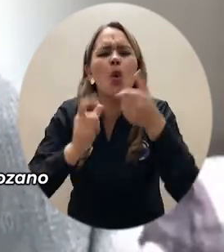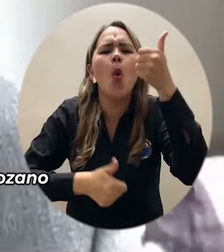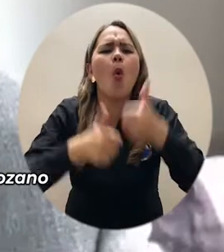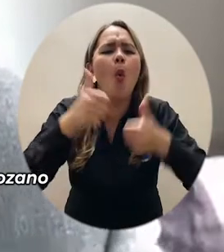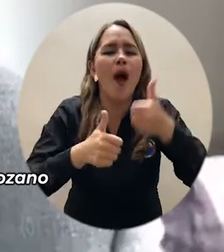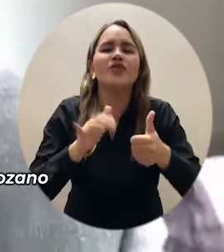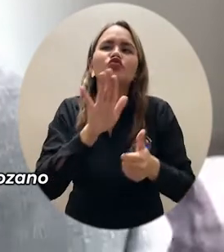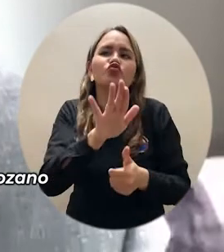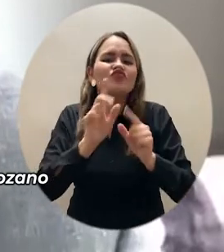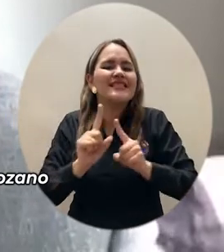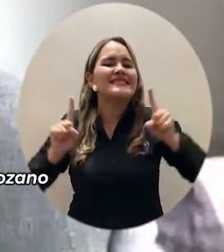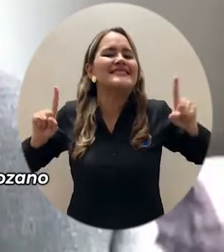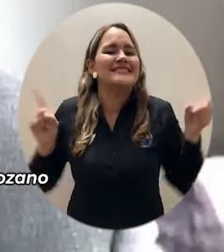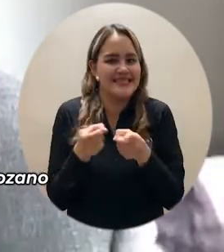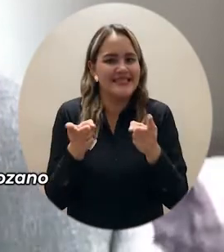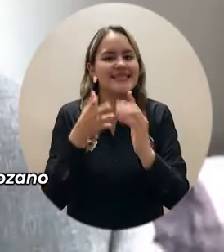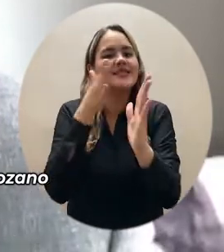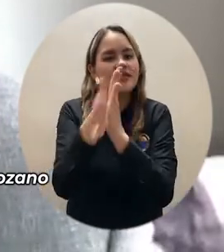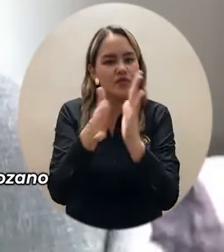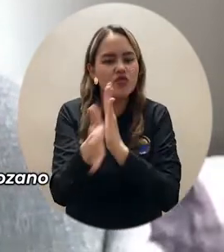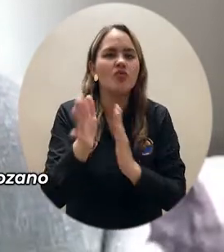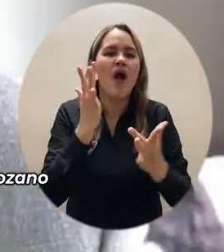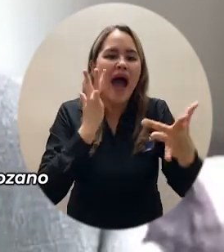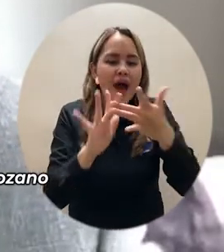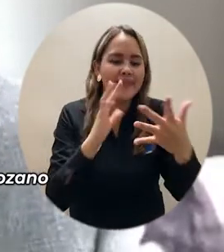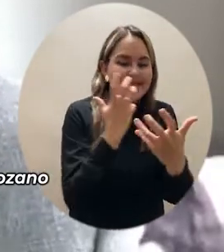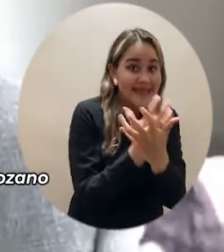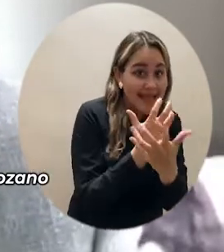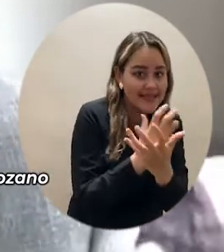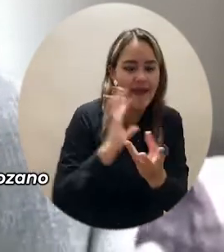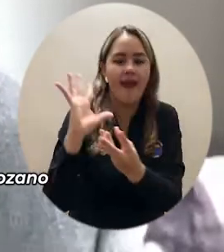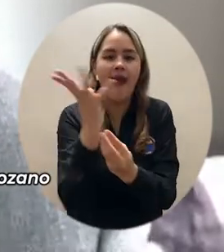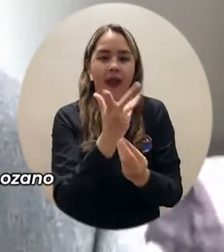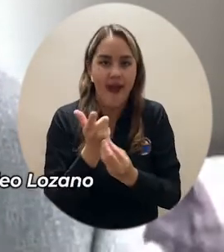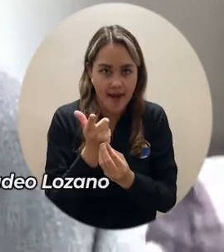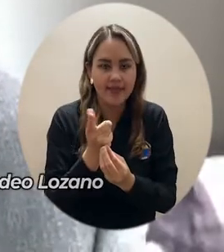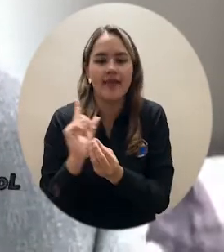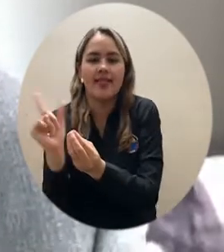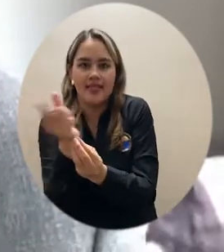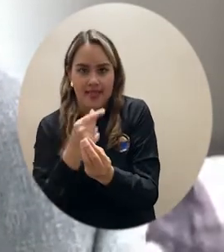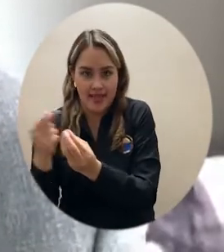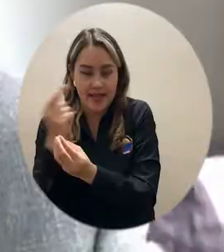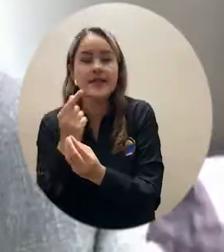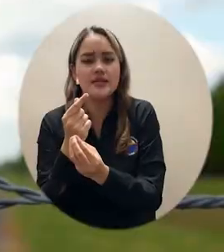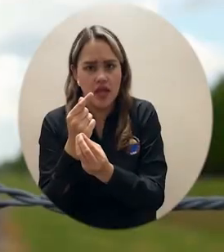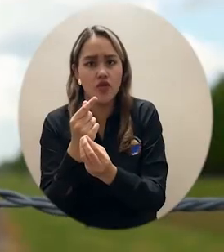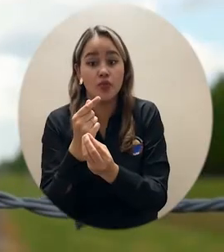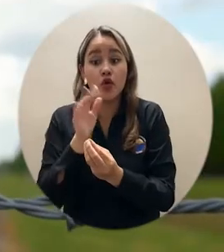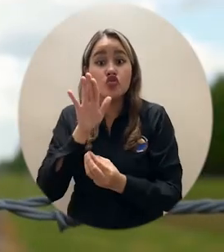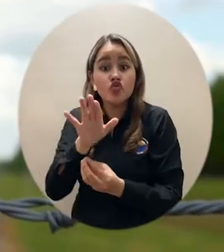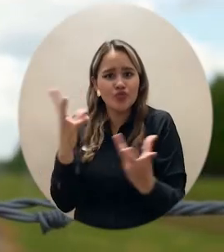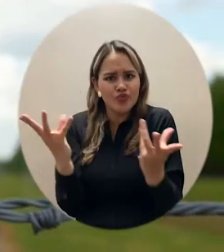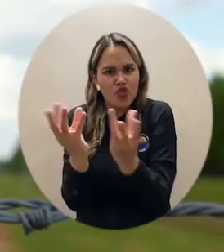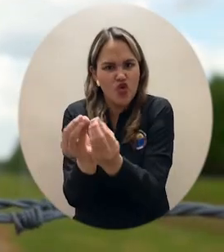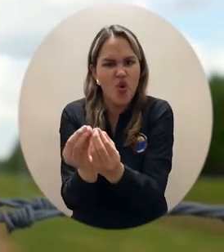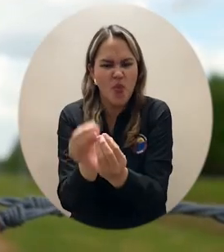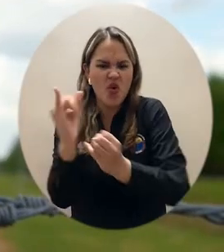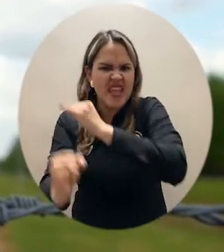relacionado con las ciencias, las artes y el diseño, presenta la Misión Internacional de Sabios, donde